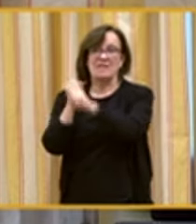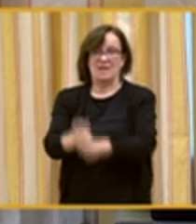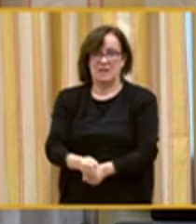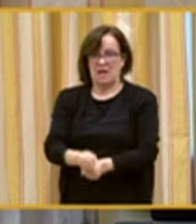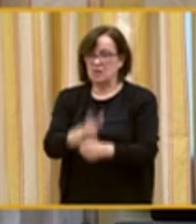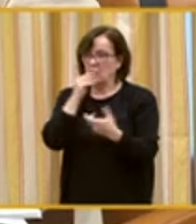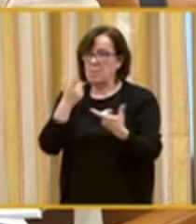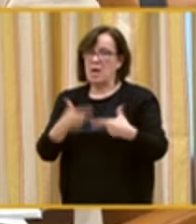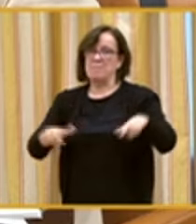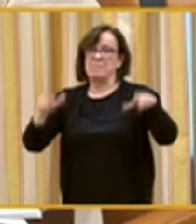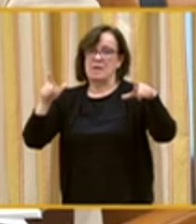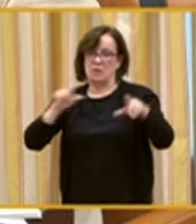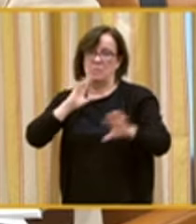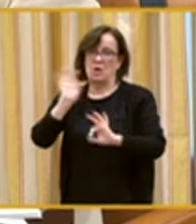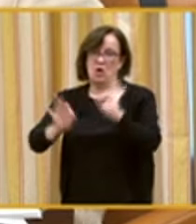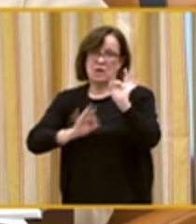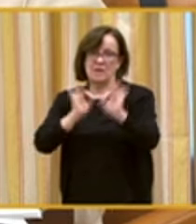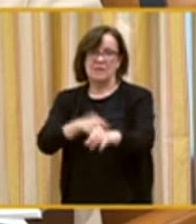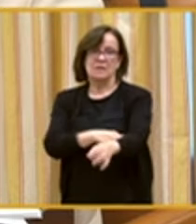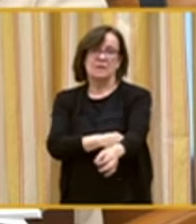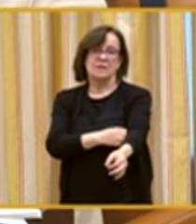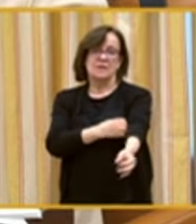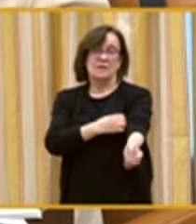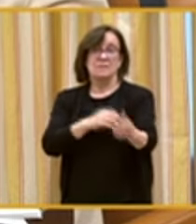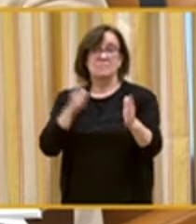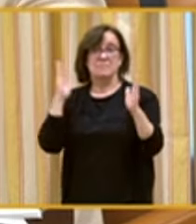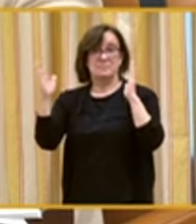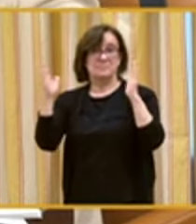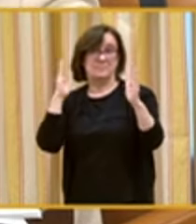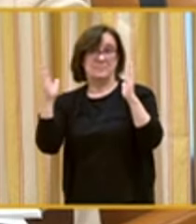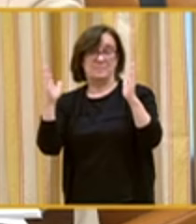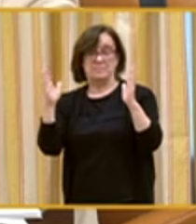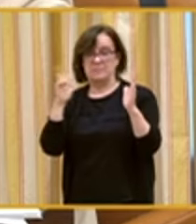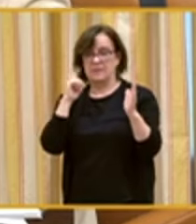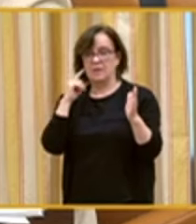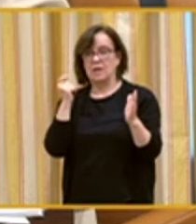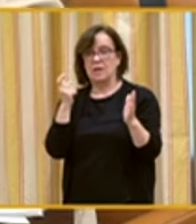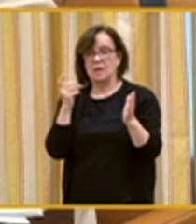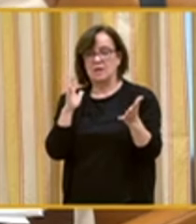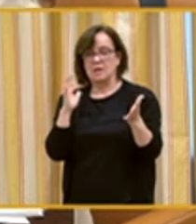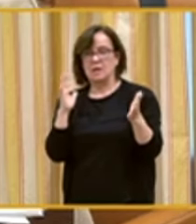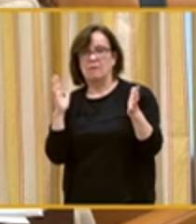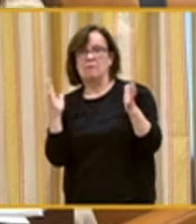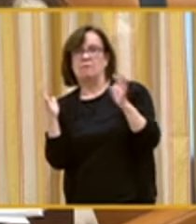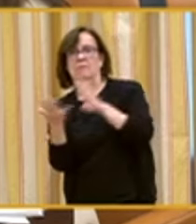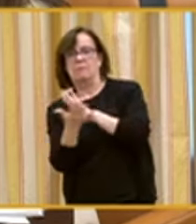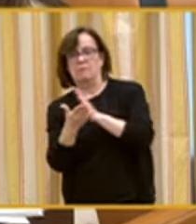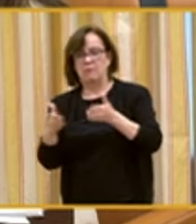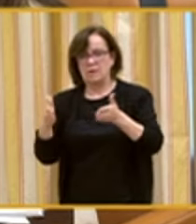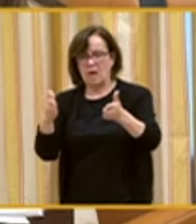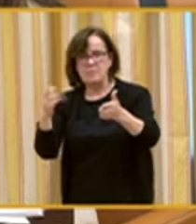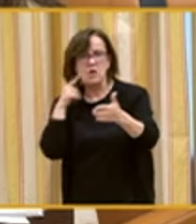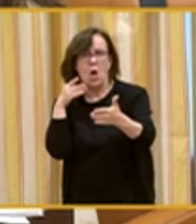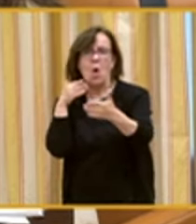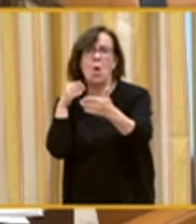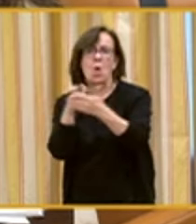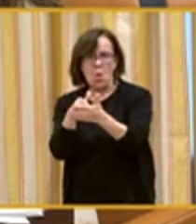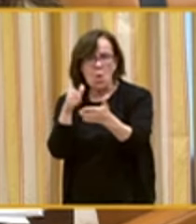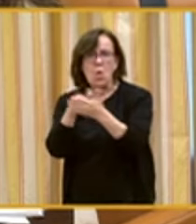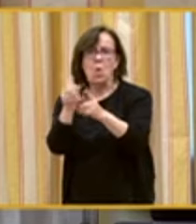como plataforma de organizaciones. Durante este tiempo se ha transitado un largo camino lleno de vicisitudes.